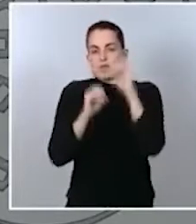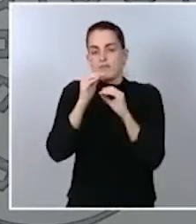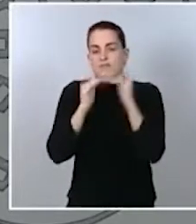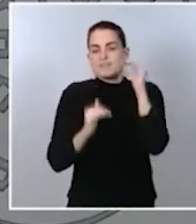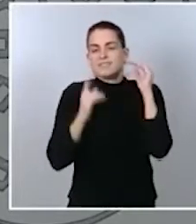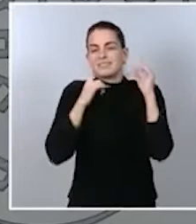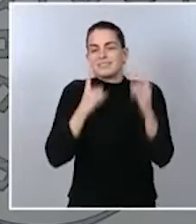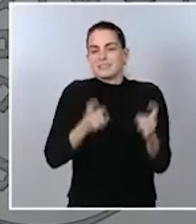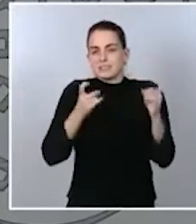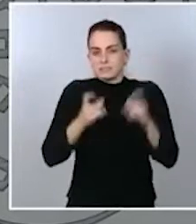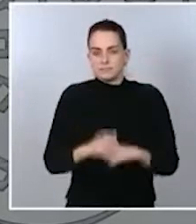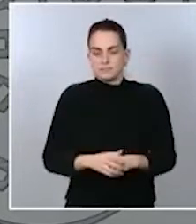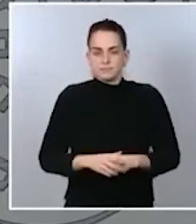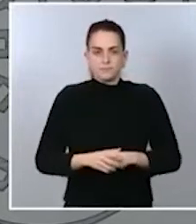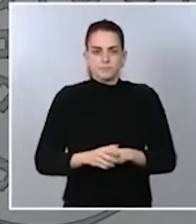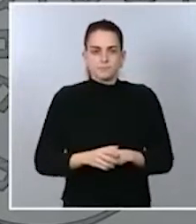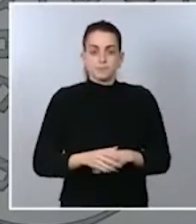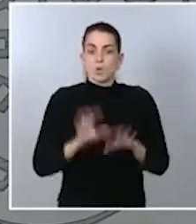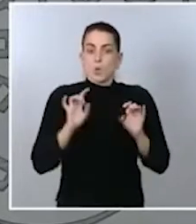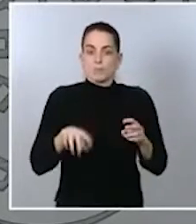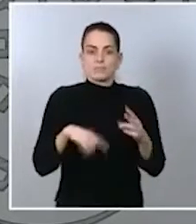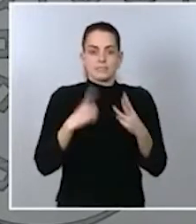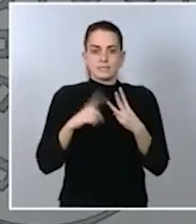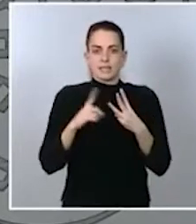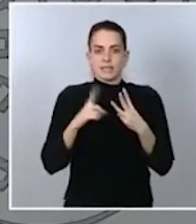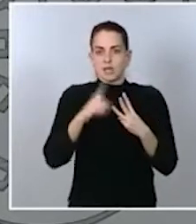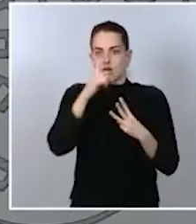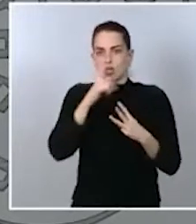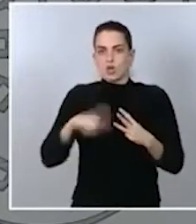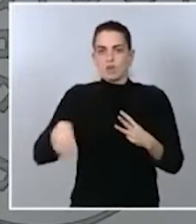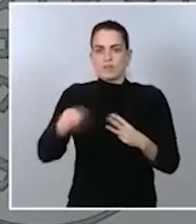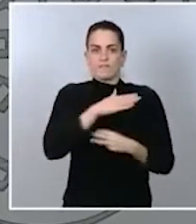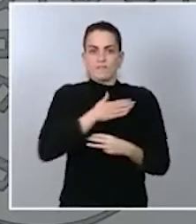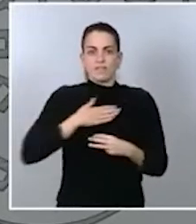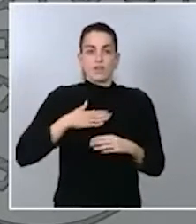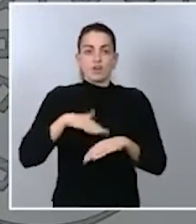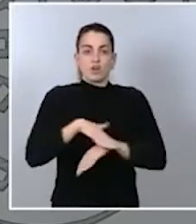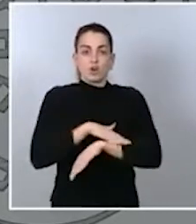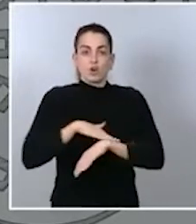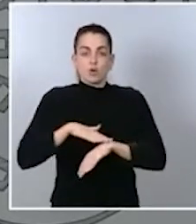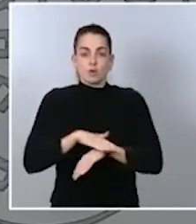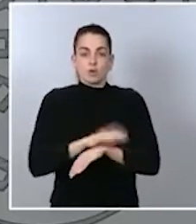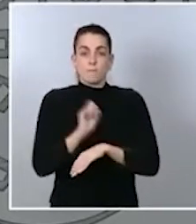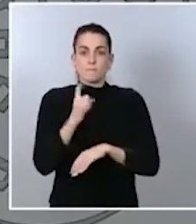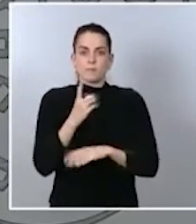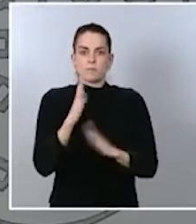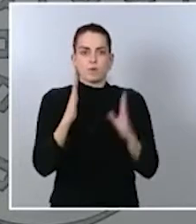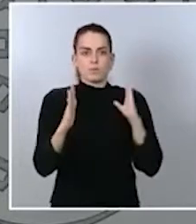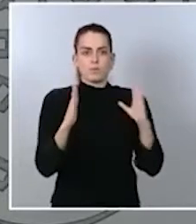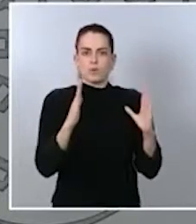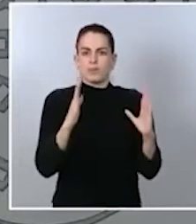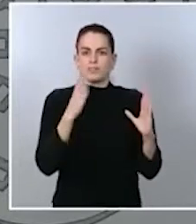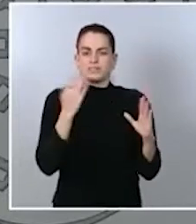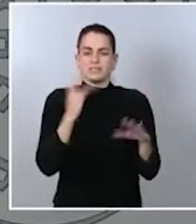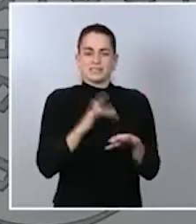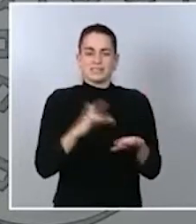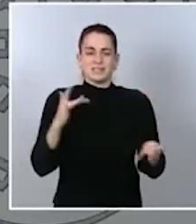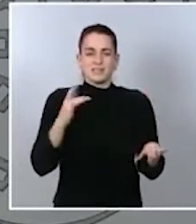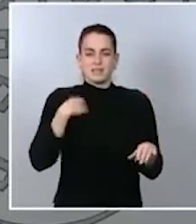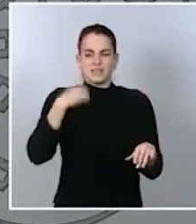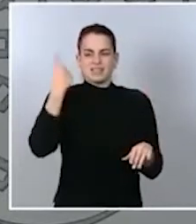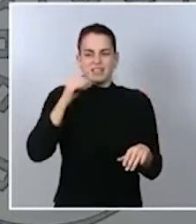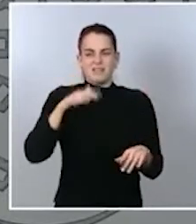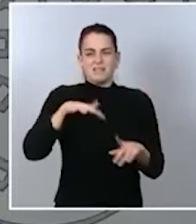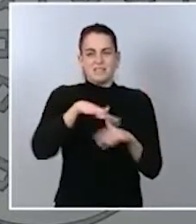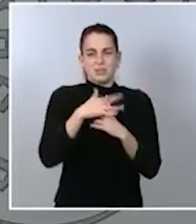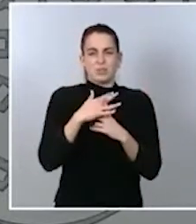Igualmente, y en tercer lugar, quiero recordarle que el Gobierno, desde el primer momento, ha sido sensible a la situación de los llamados